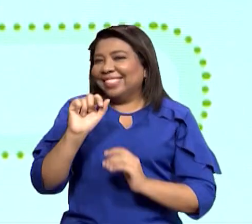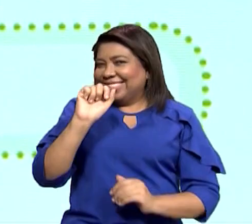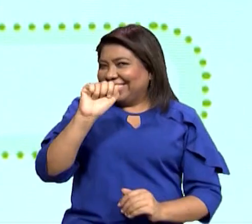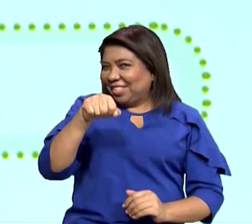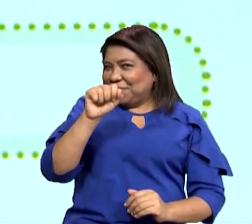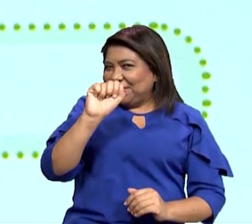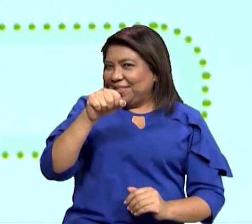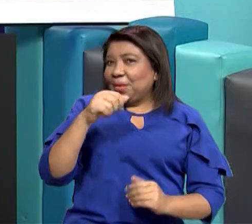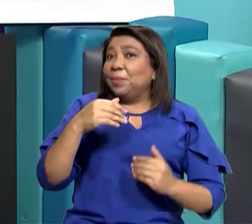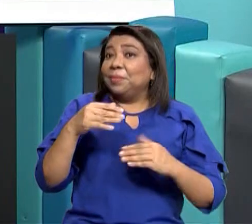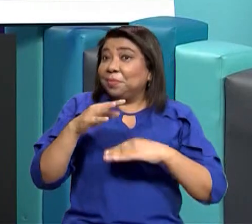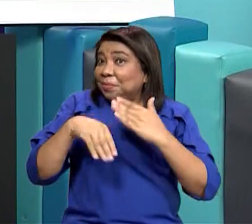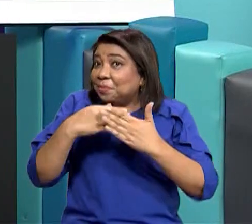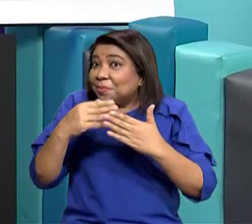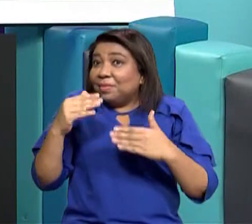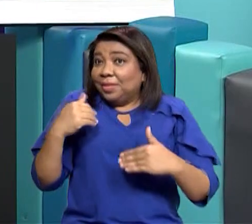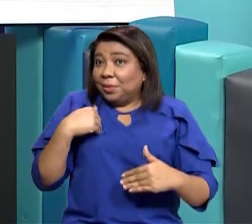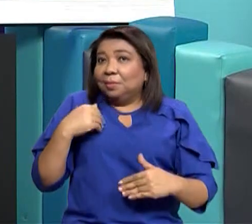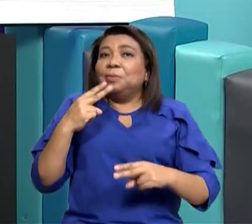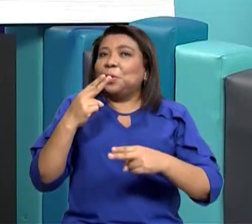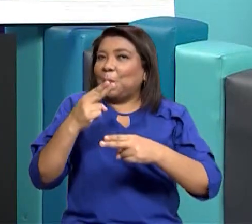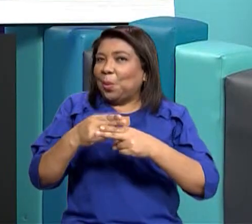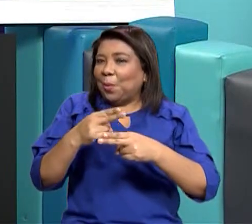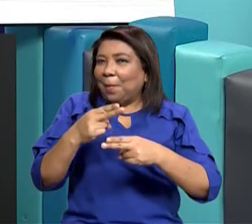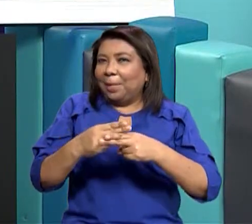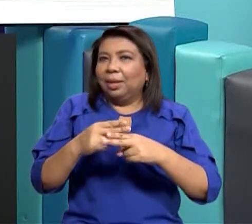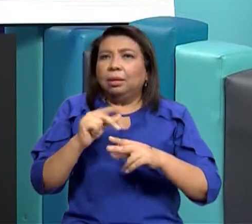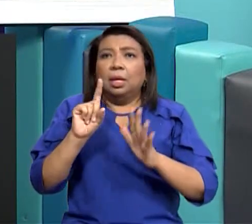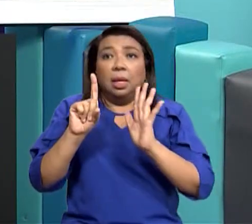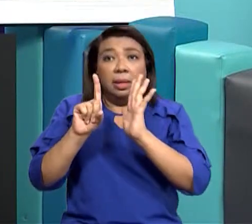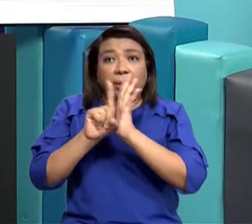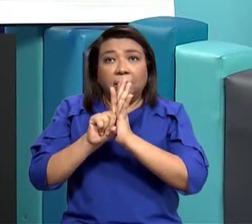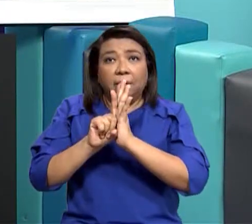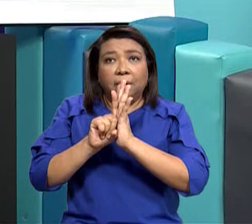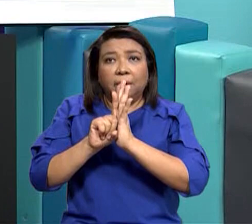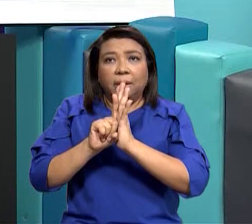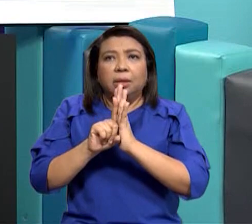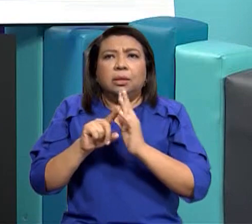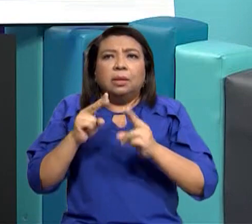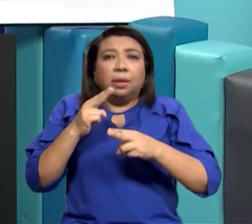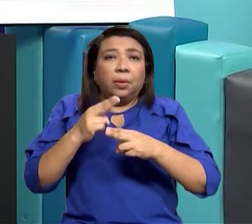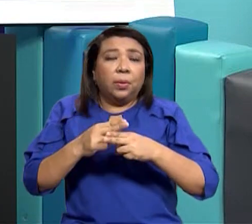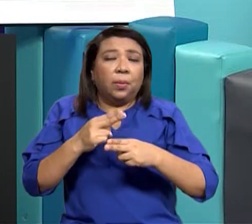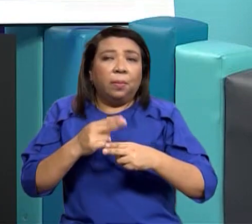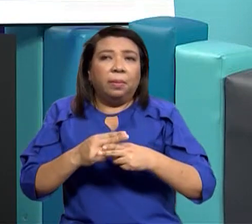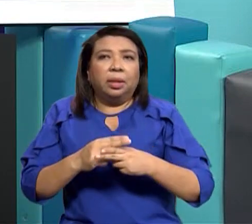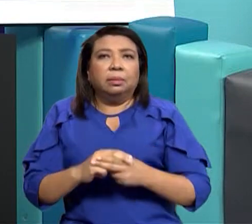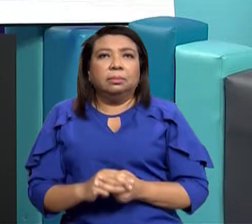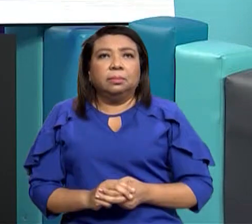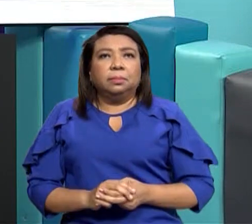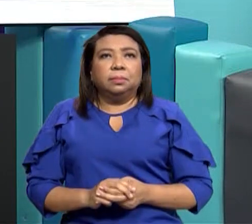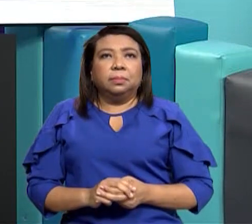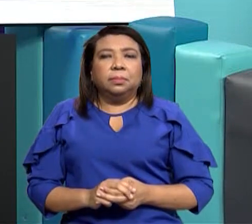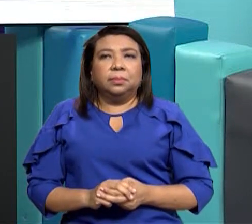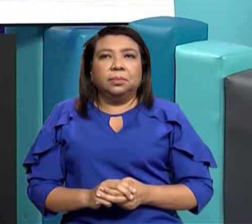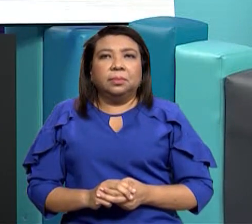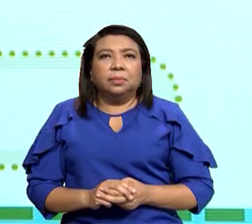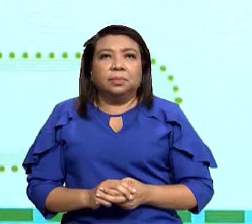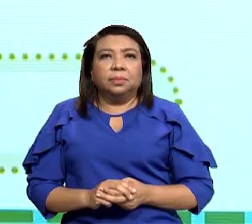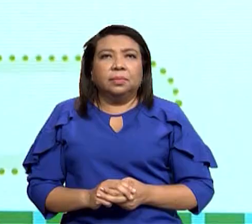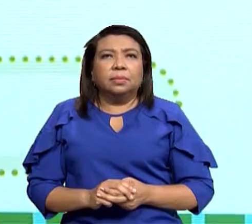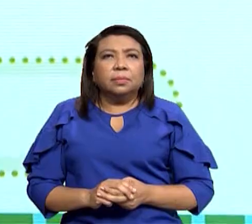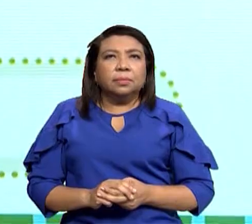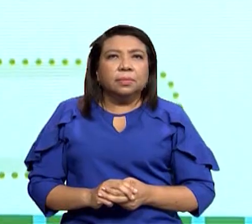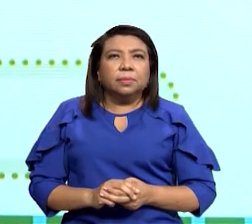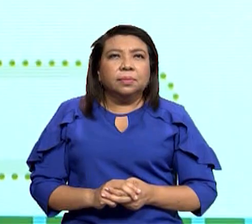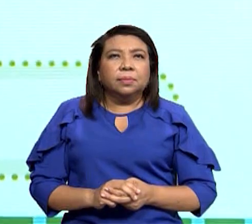nombre a un a nombre y un apellido aquí tenemos a este que está en esta imagen cuál es la imagen que